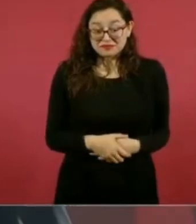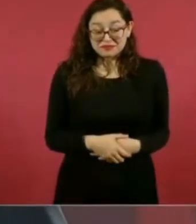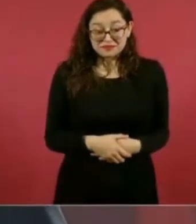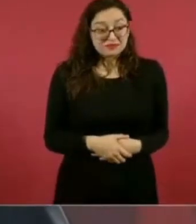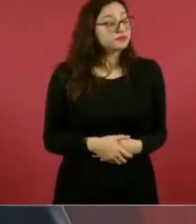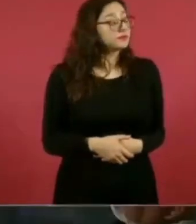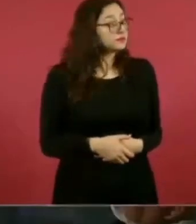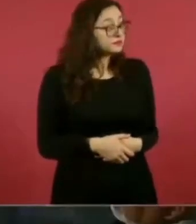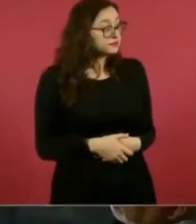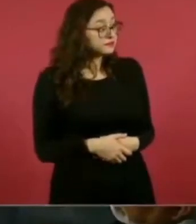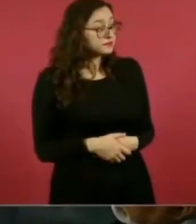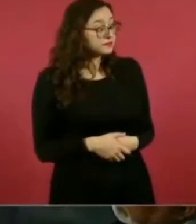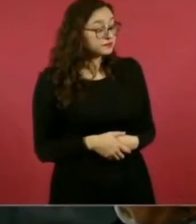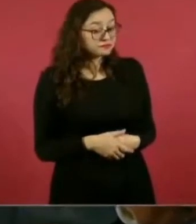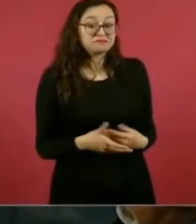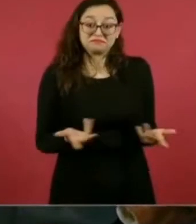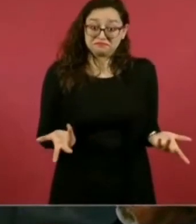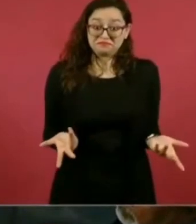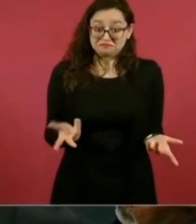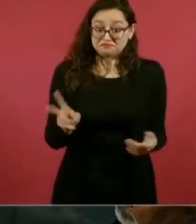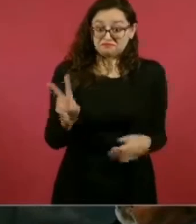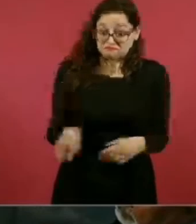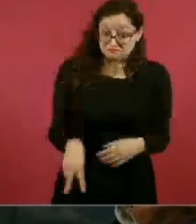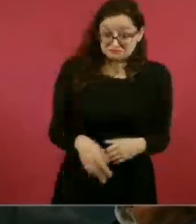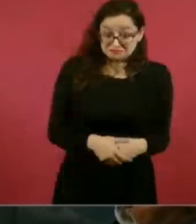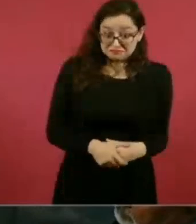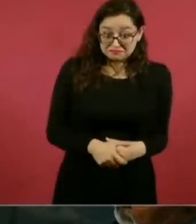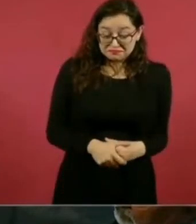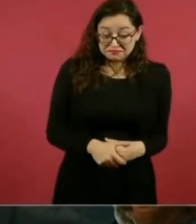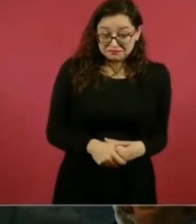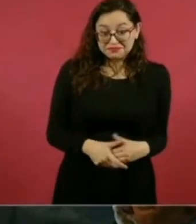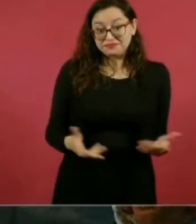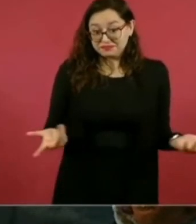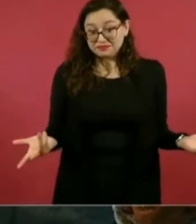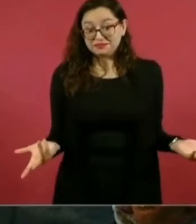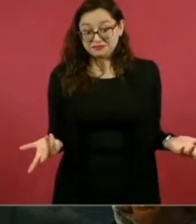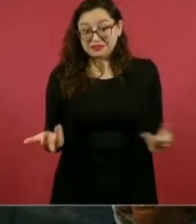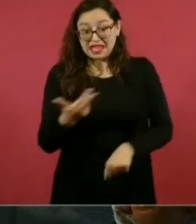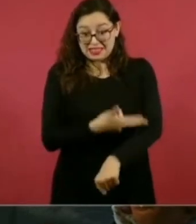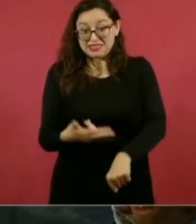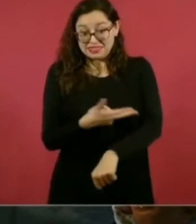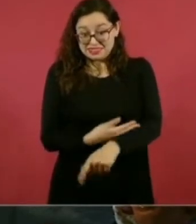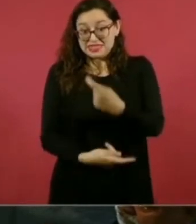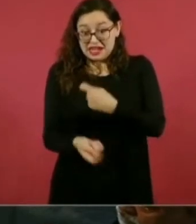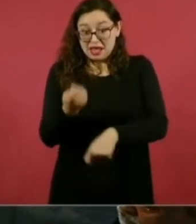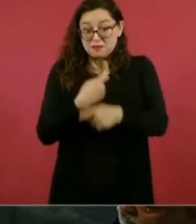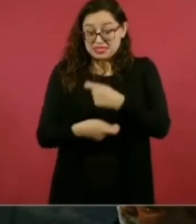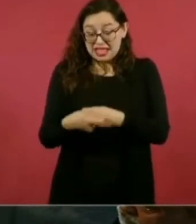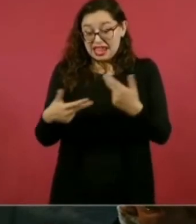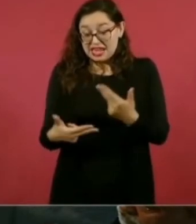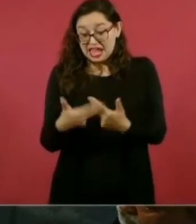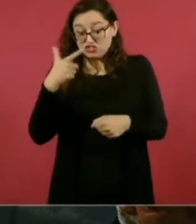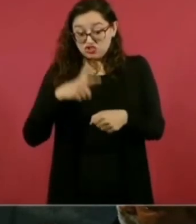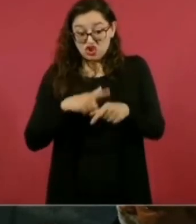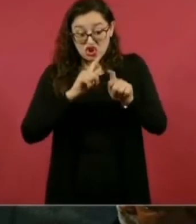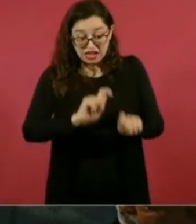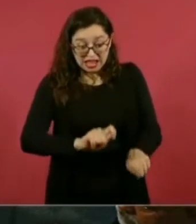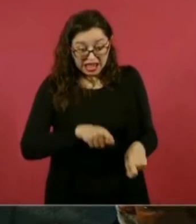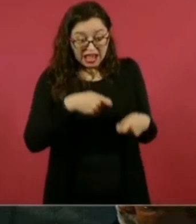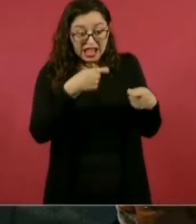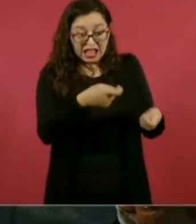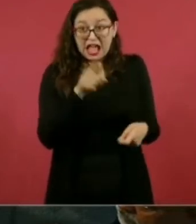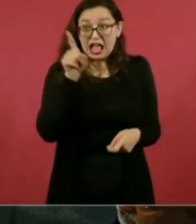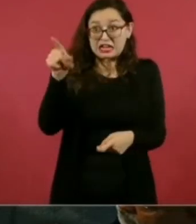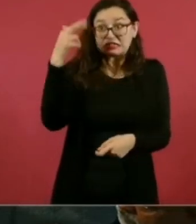¿Mande? ¿Es cierto eso? ¿Como parte del trámite? parte del trámite, sí. Juro ser